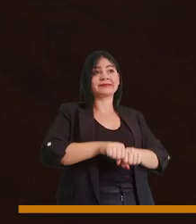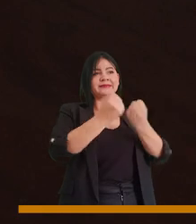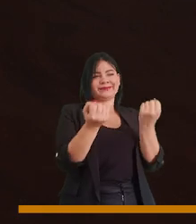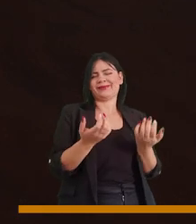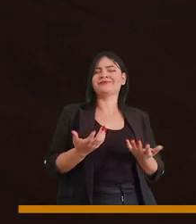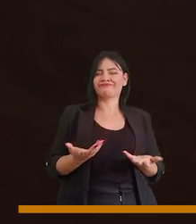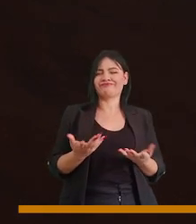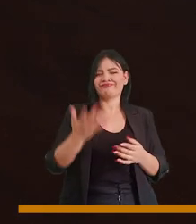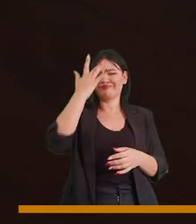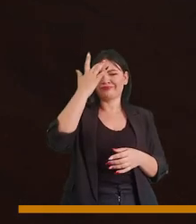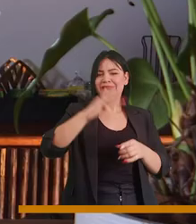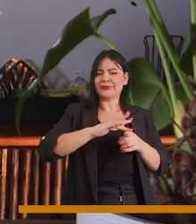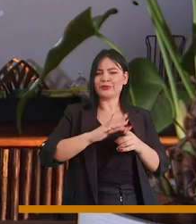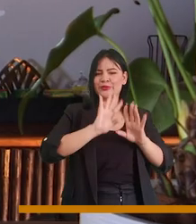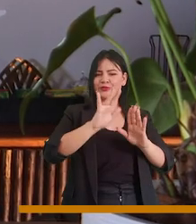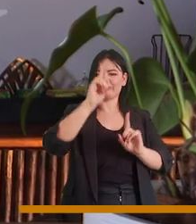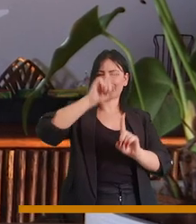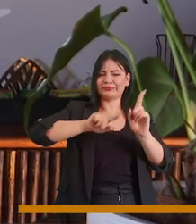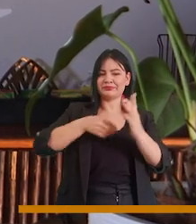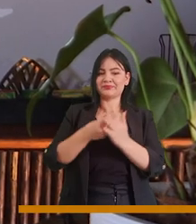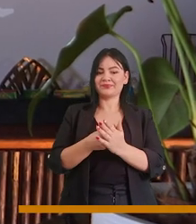dinámica que se tiene con este uso de rentas.